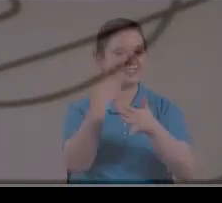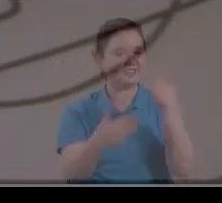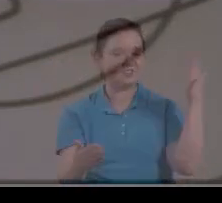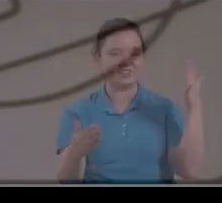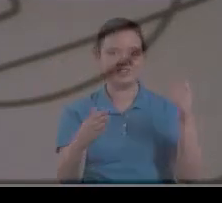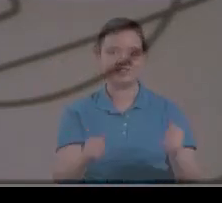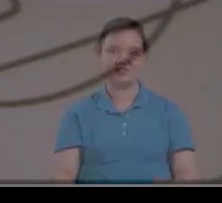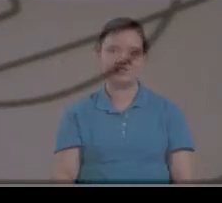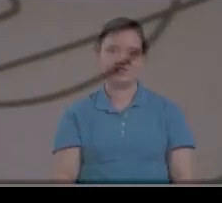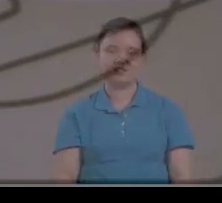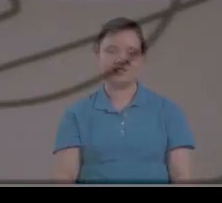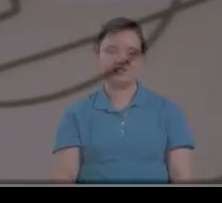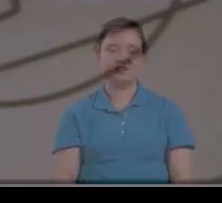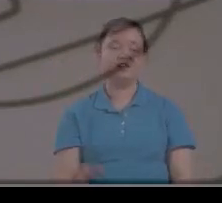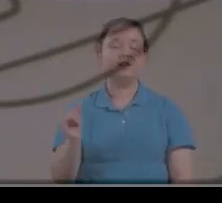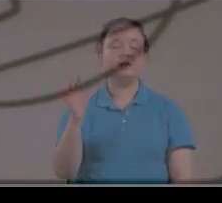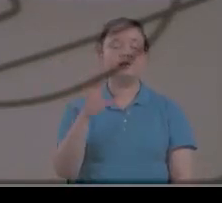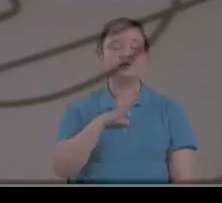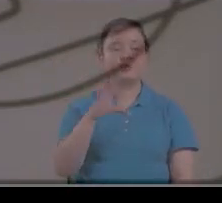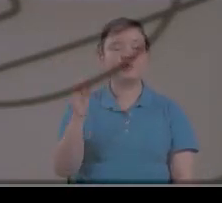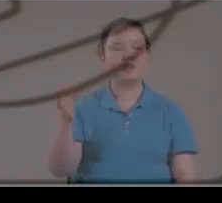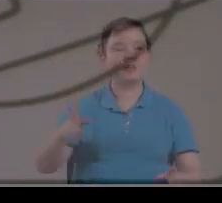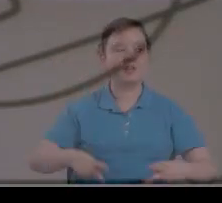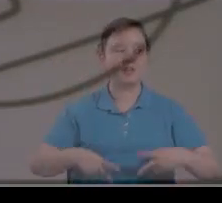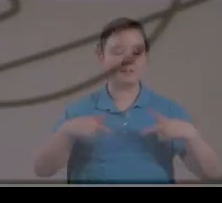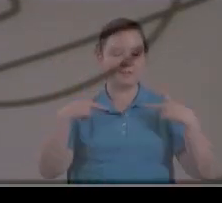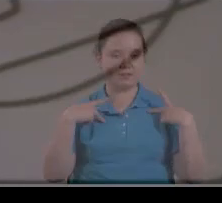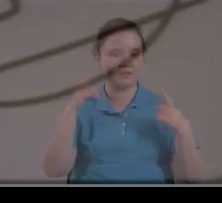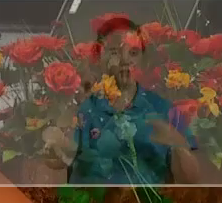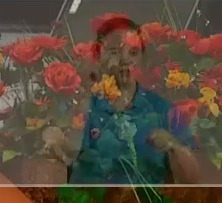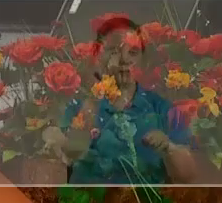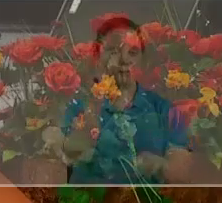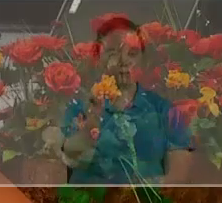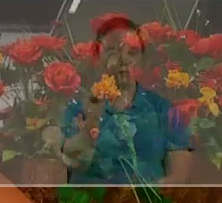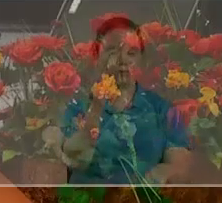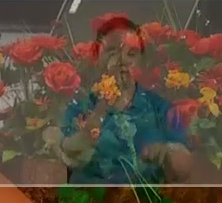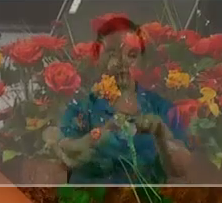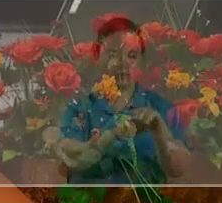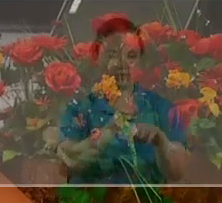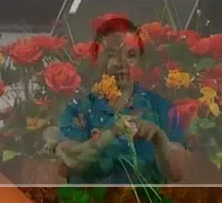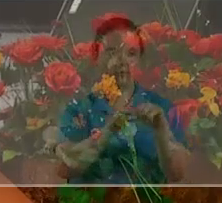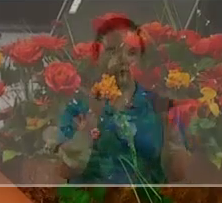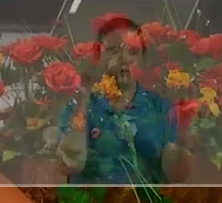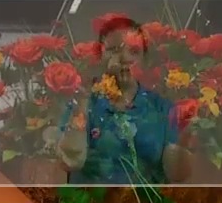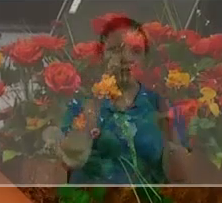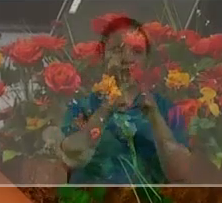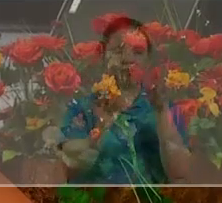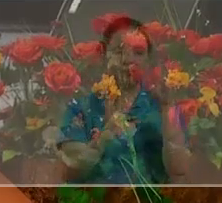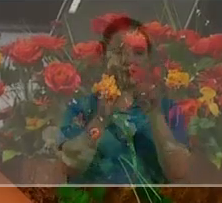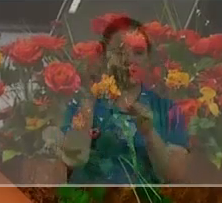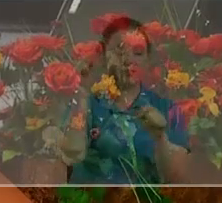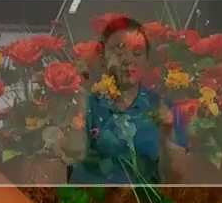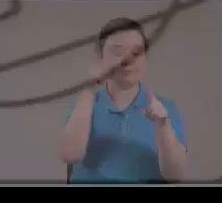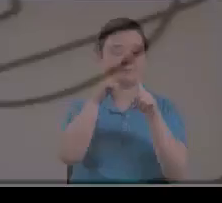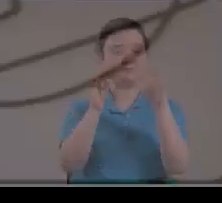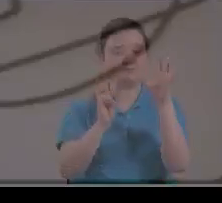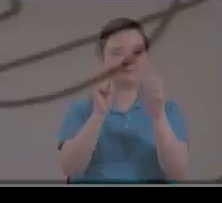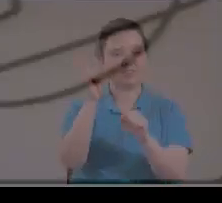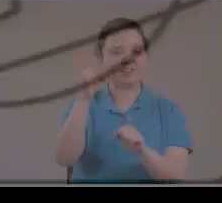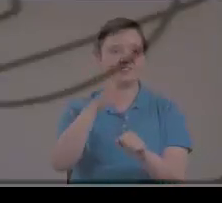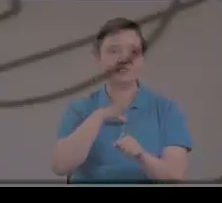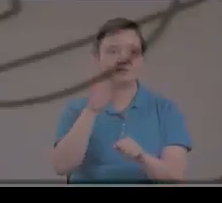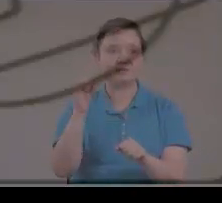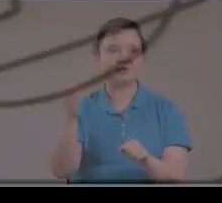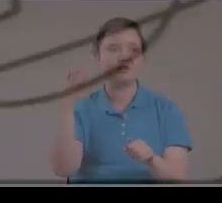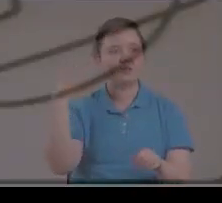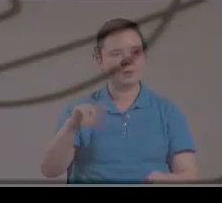tuvo que haber ido Y tuvo que haber habido En este lapso Entre el doce Y el trece Tuvo que haber habido Un